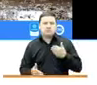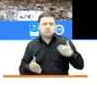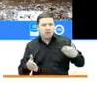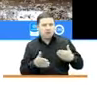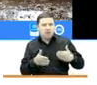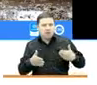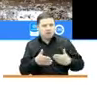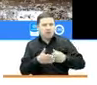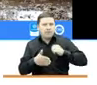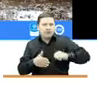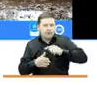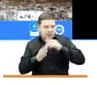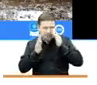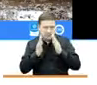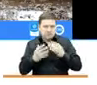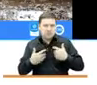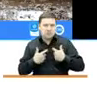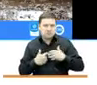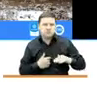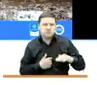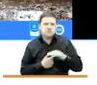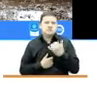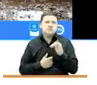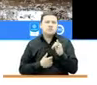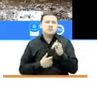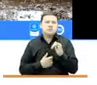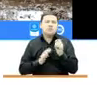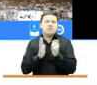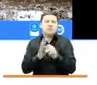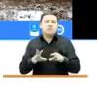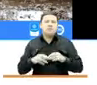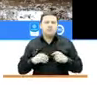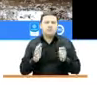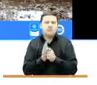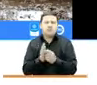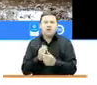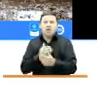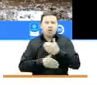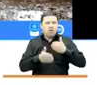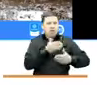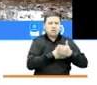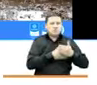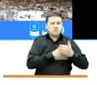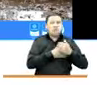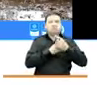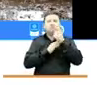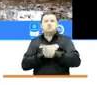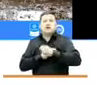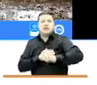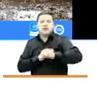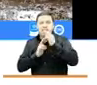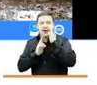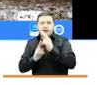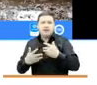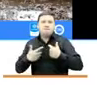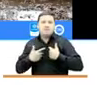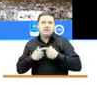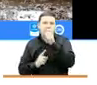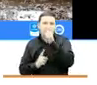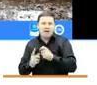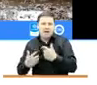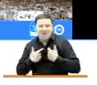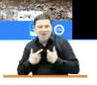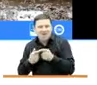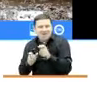derechos para la atención a las víctimas. Lo que ya se ha adquirido, no ser regresivo en los derechos que se han adquirido para las víctimas. Algo